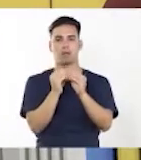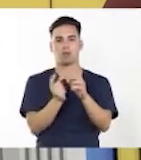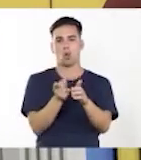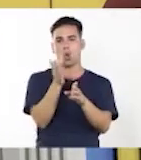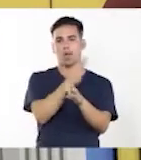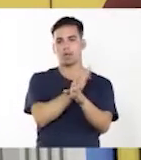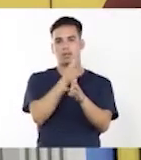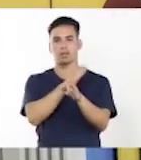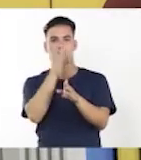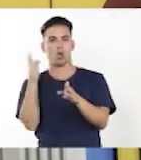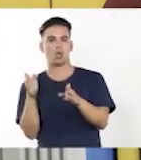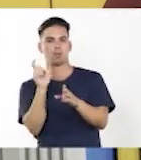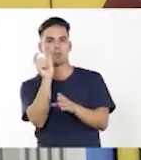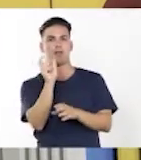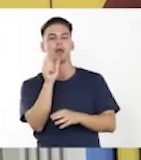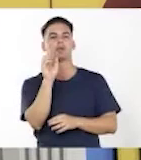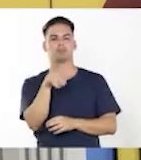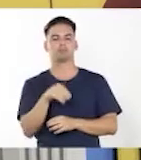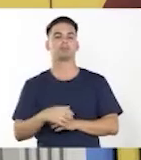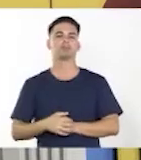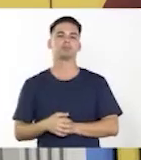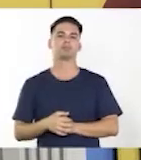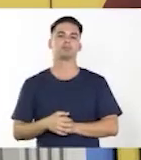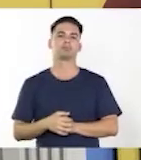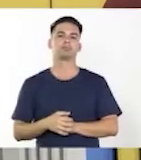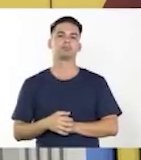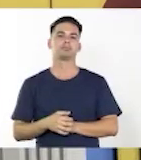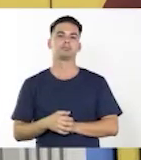concordancia, cuyos poetas.